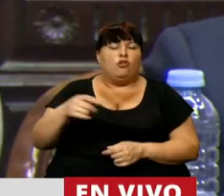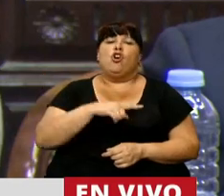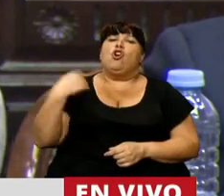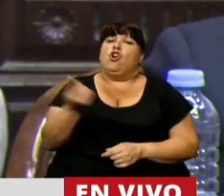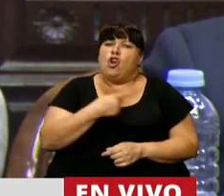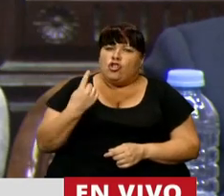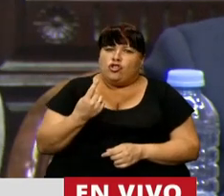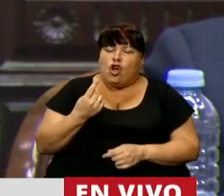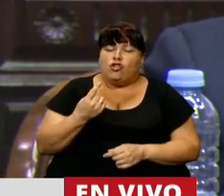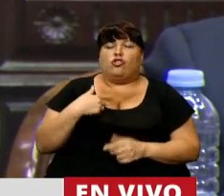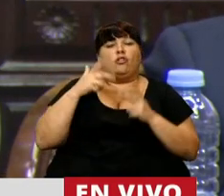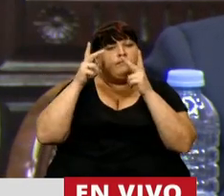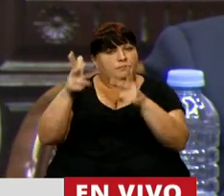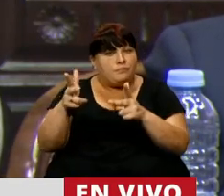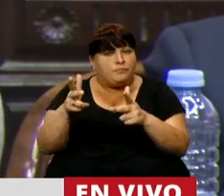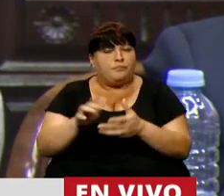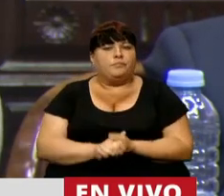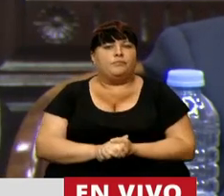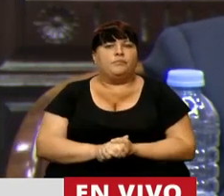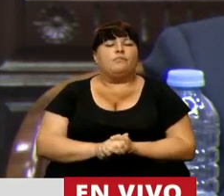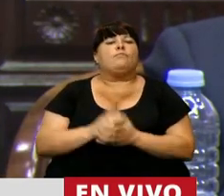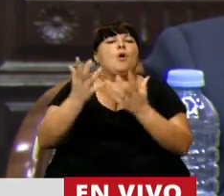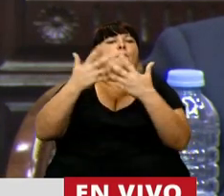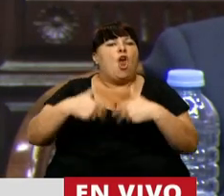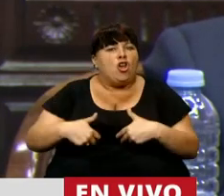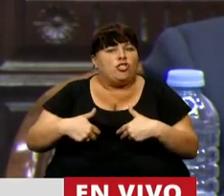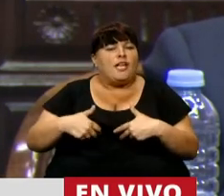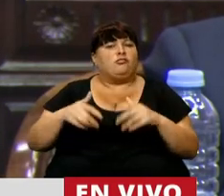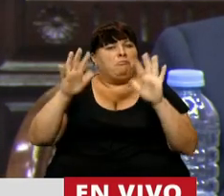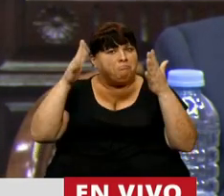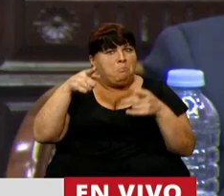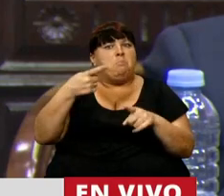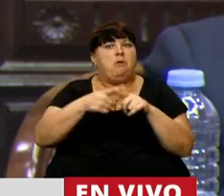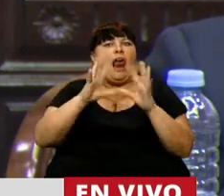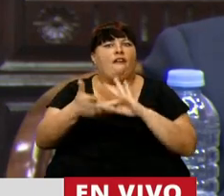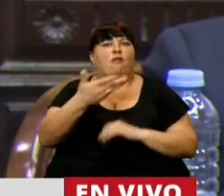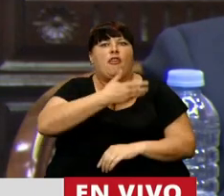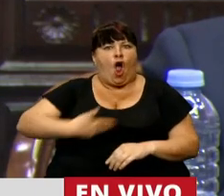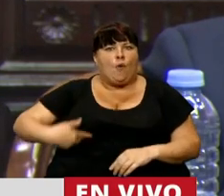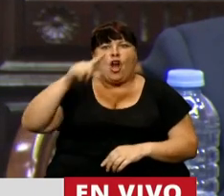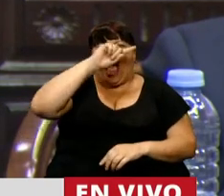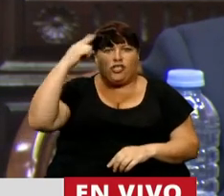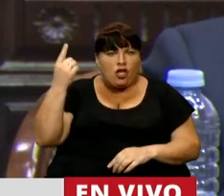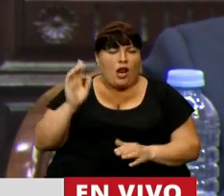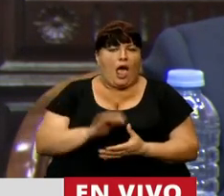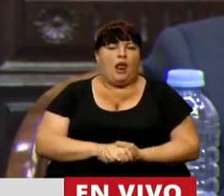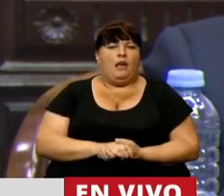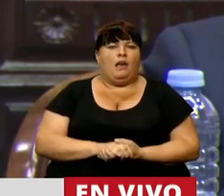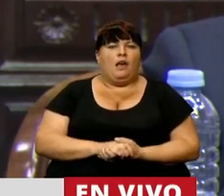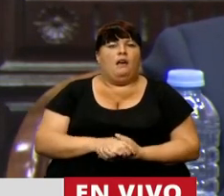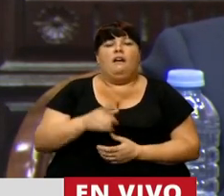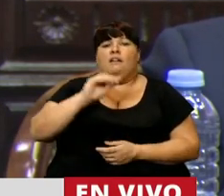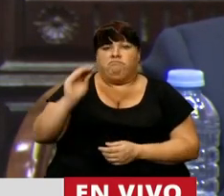nosotros expresamos en un proyecto el beneplácito por esta acción del Gobierno Nacional y no